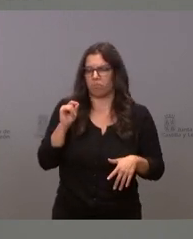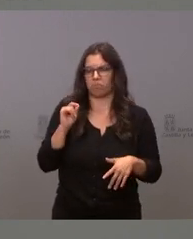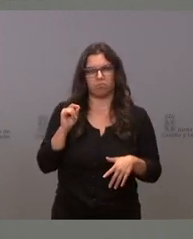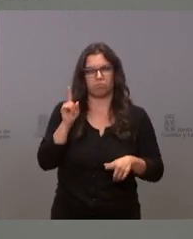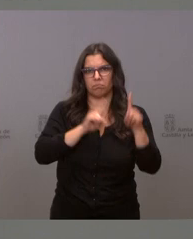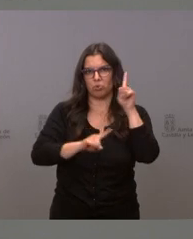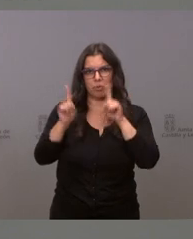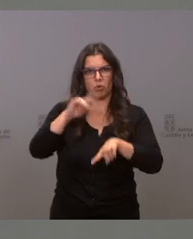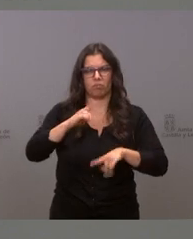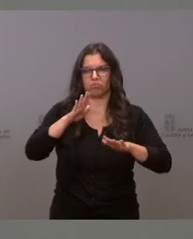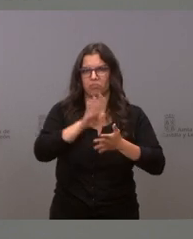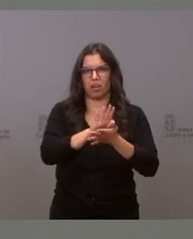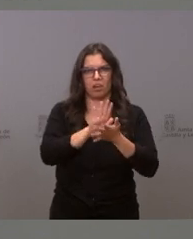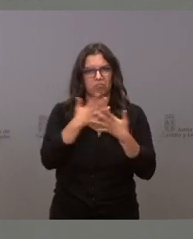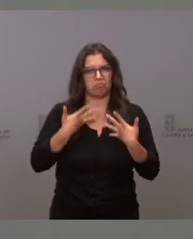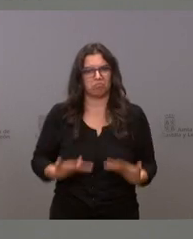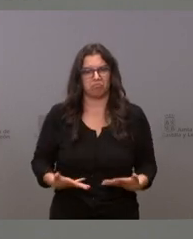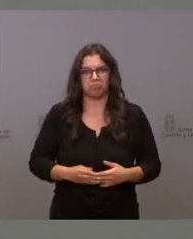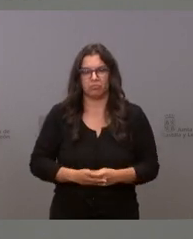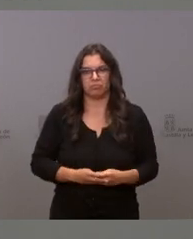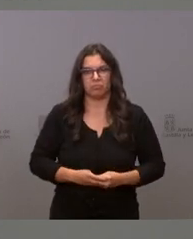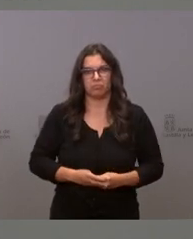estoy muy tranquilo mucho